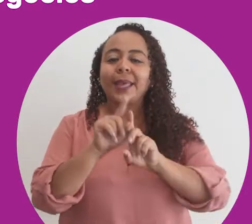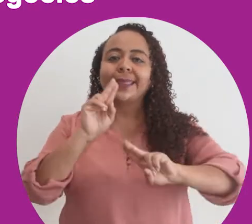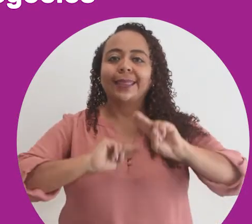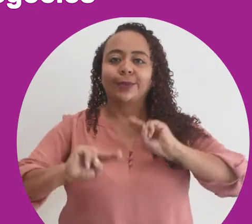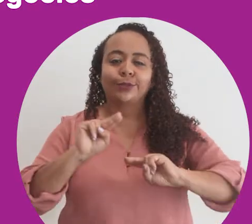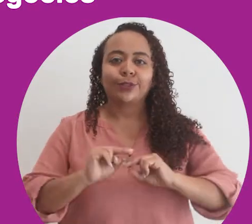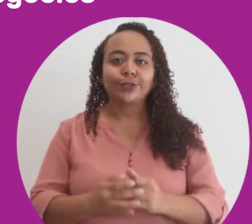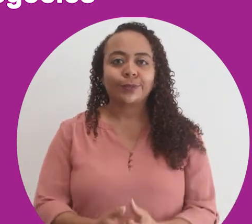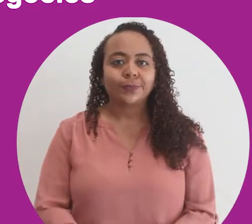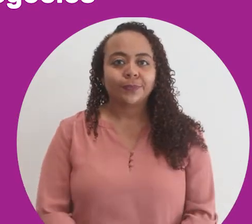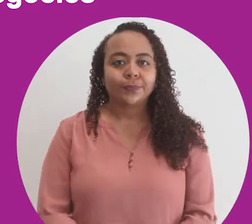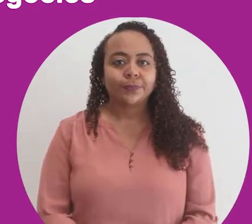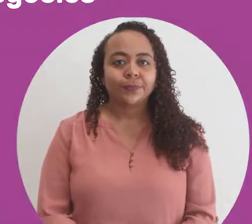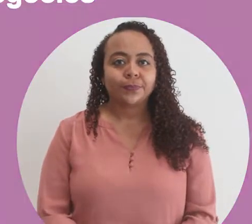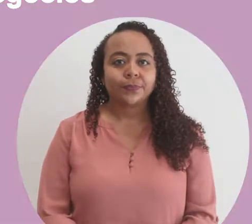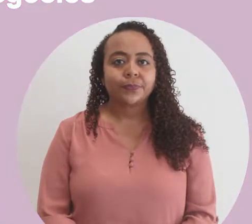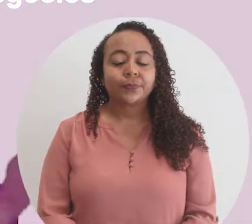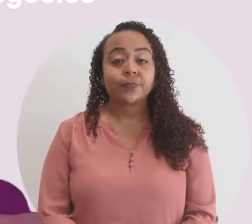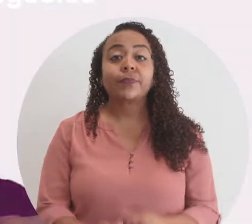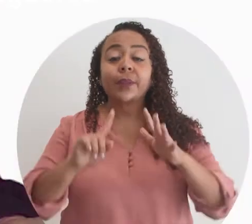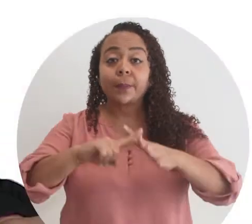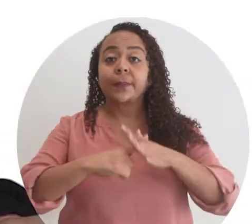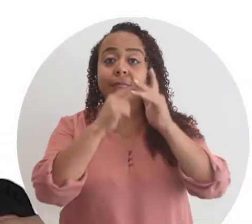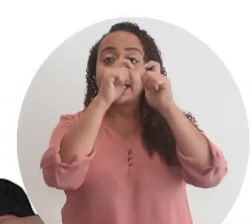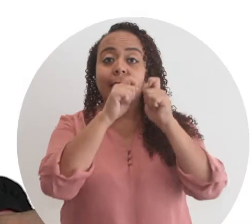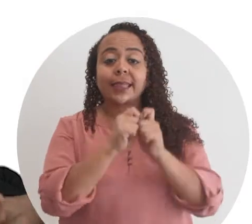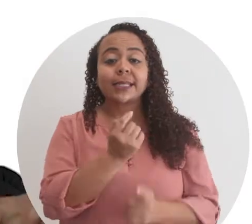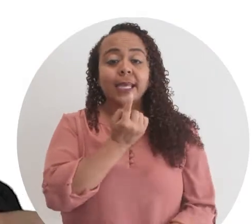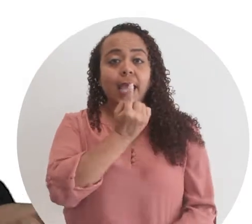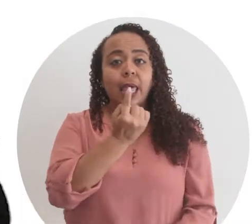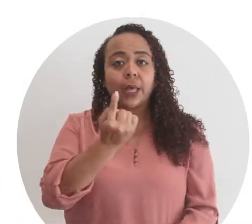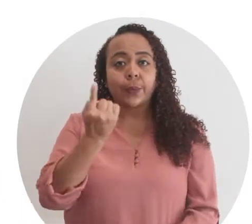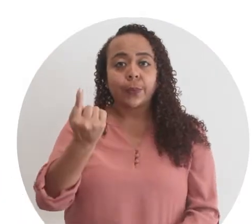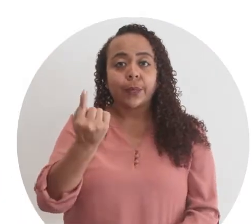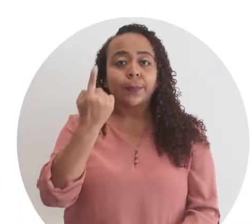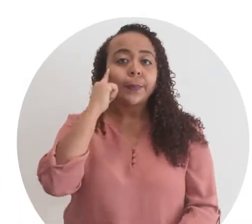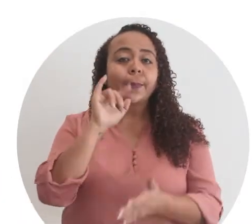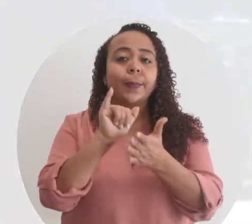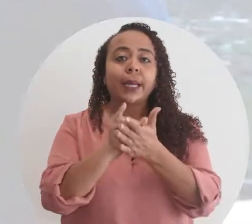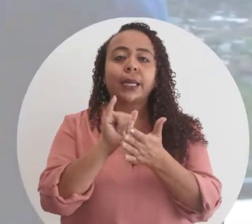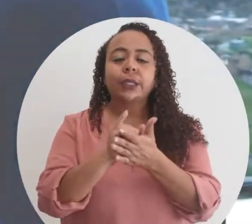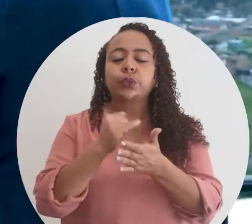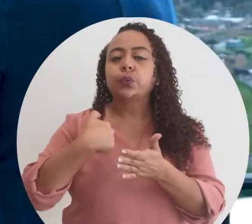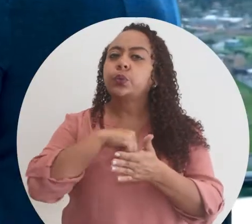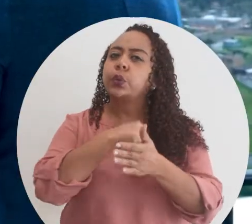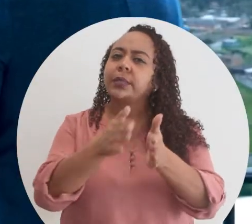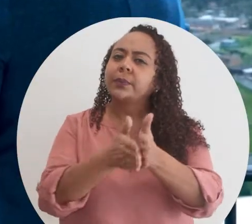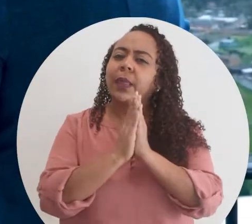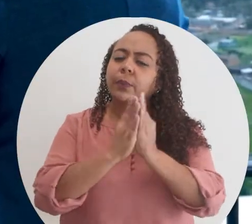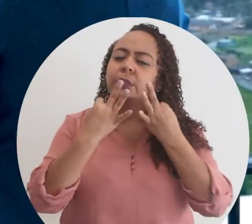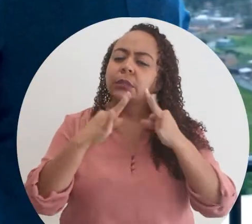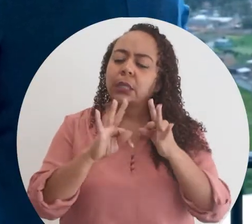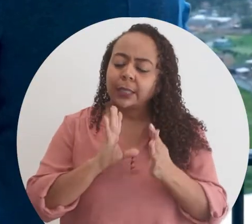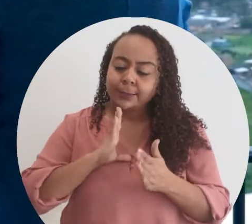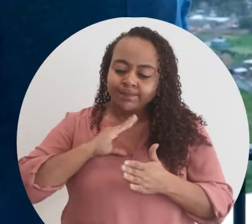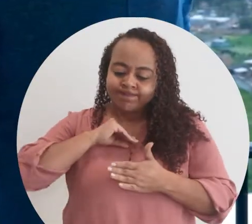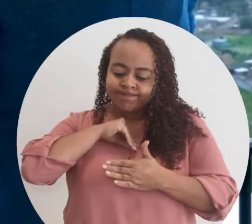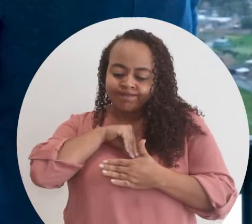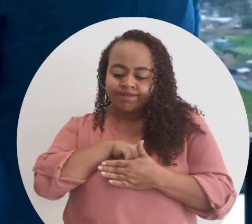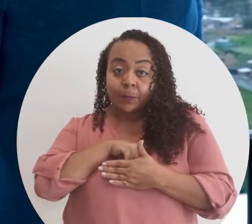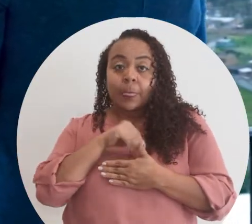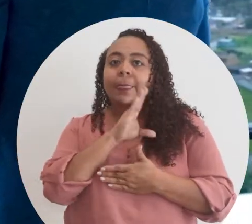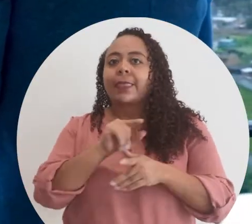también en los negocios. Vamos a entrar en detalle de cada una de ellas y para eso les pedimos que traten de